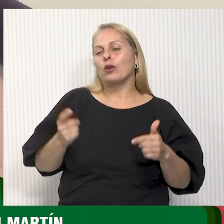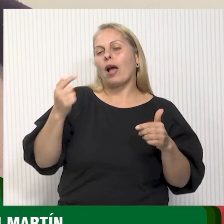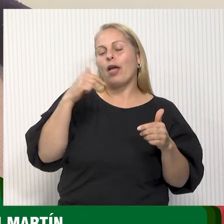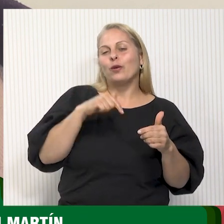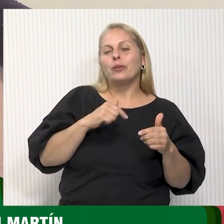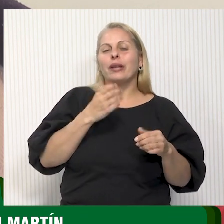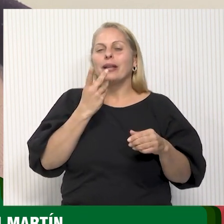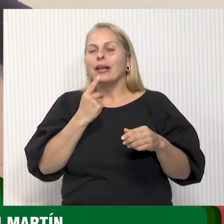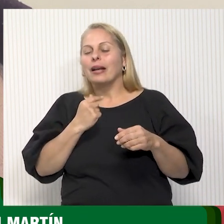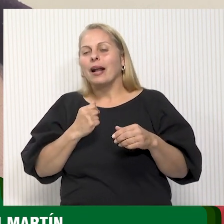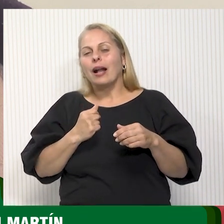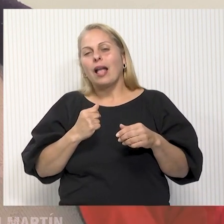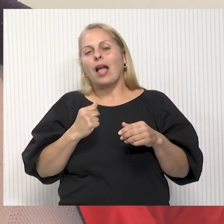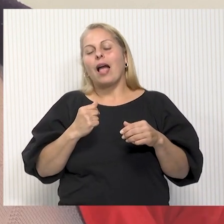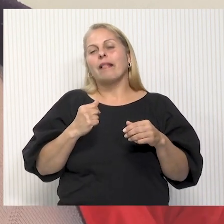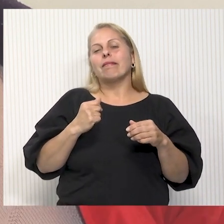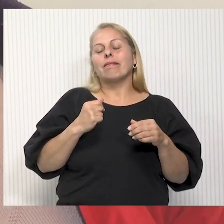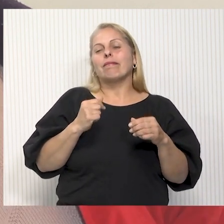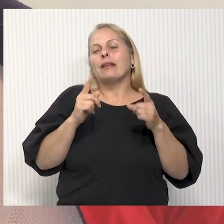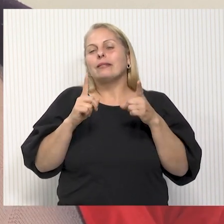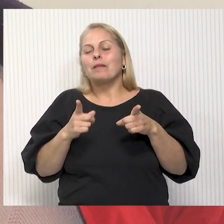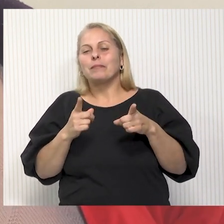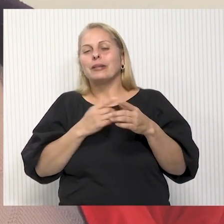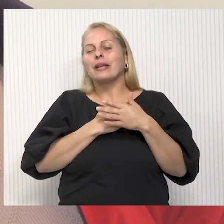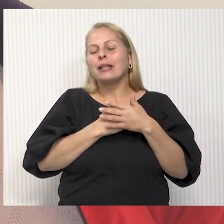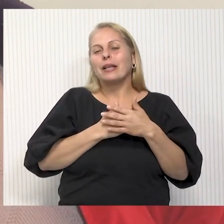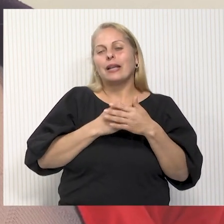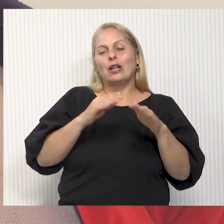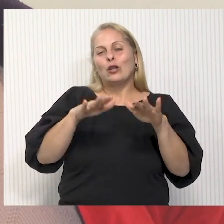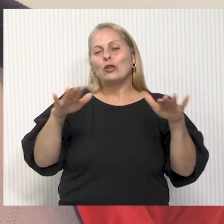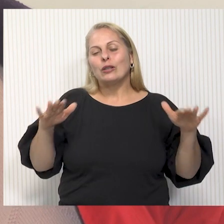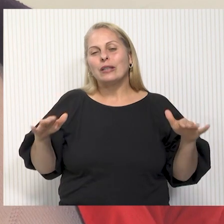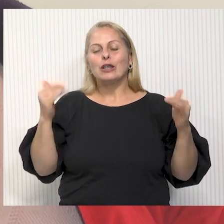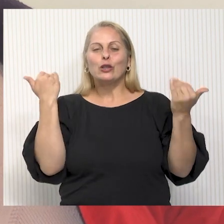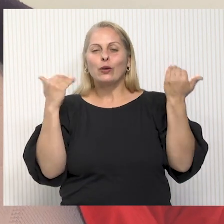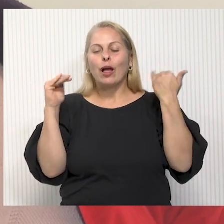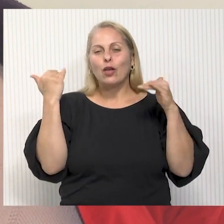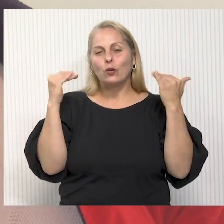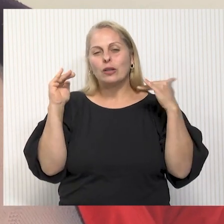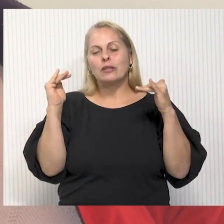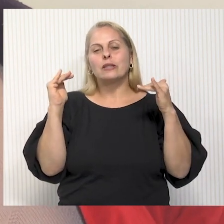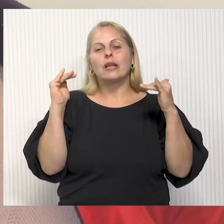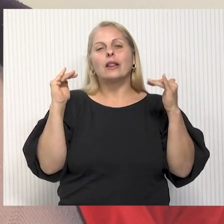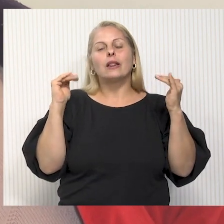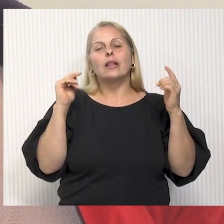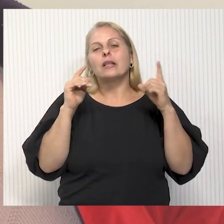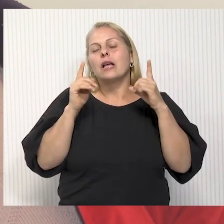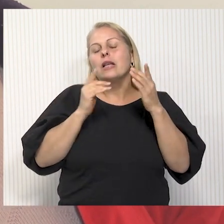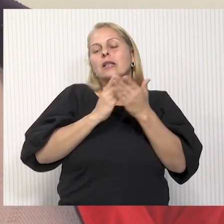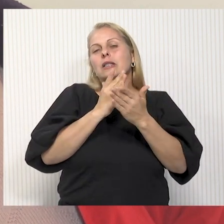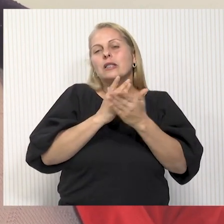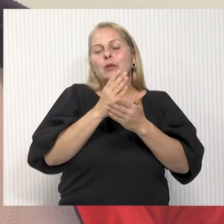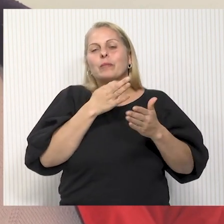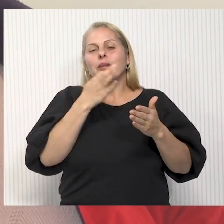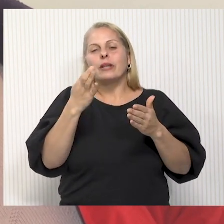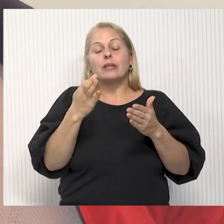le gustaba por sobre todas las cosas a los niños, a chicos. Será porque ella siempre decía, lo único que